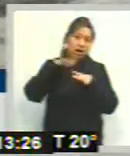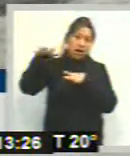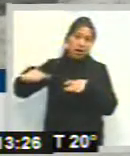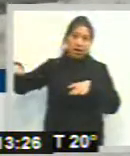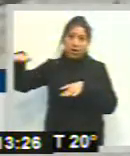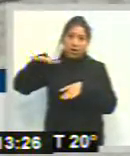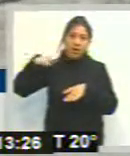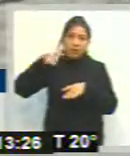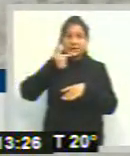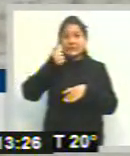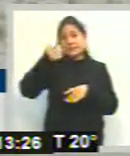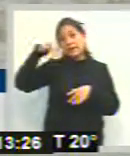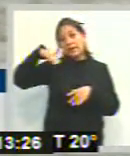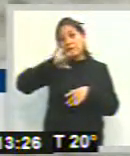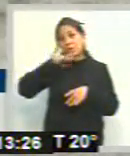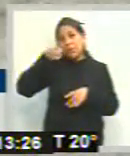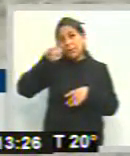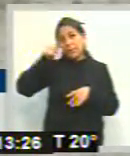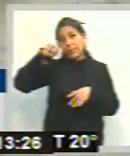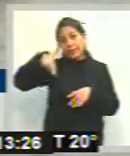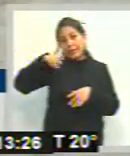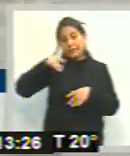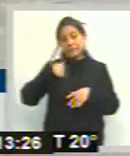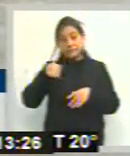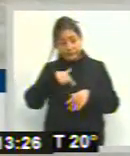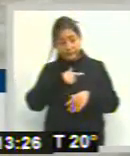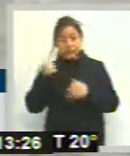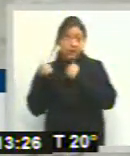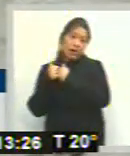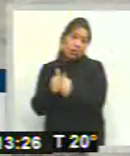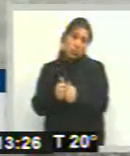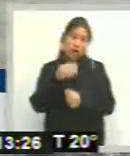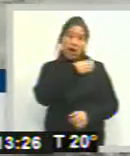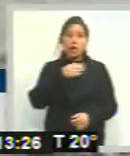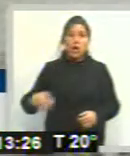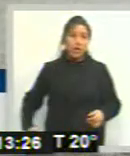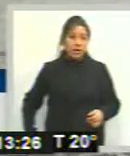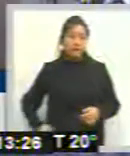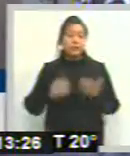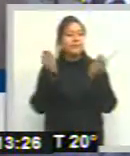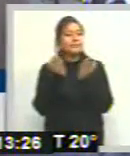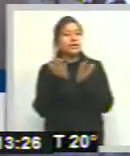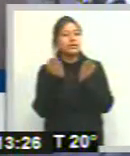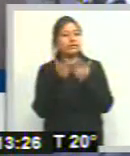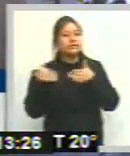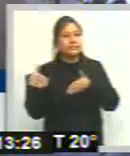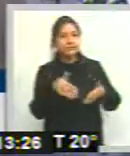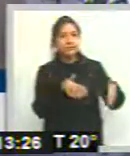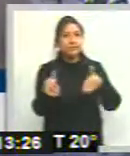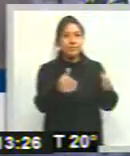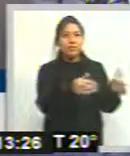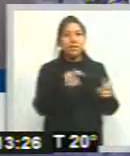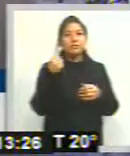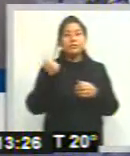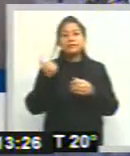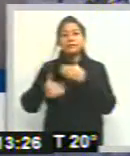muy fuerte y muy positivo que ha hecho el gobierno de la provincia, nosotros lo vamos a acompañar, así que estudiar el río, por un lado, definir las